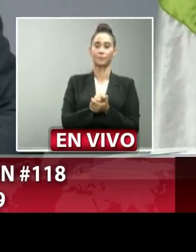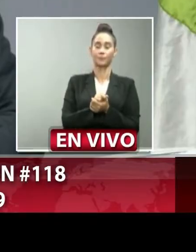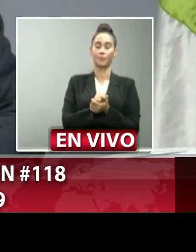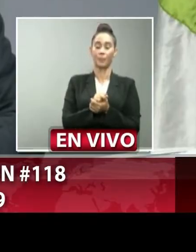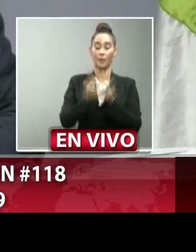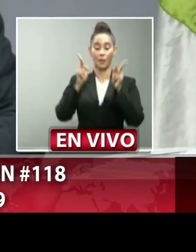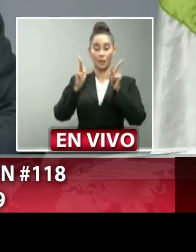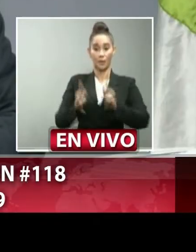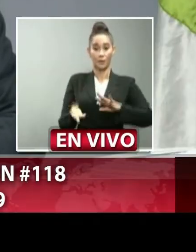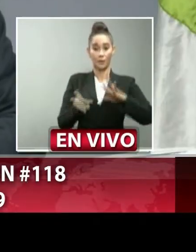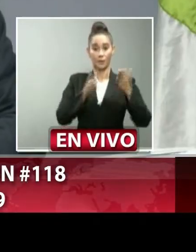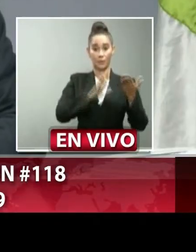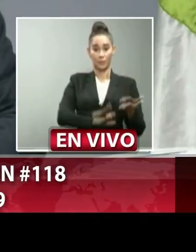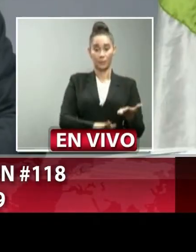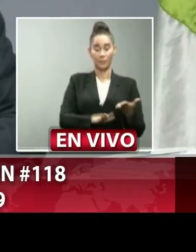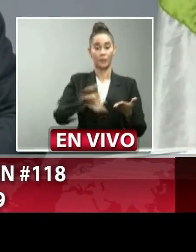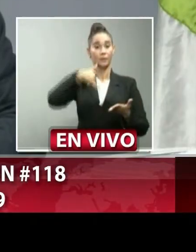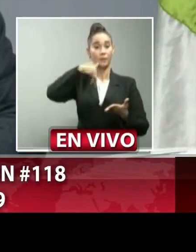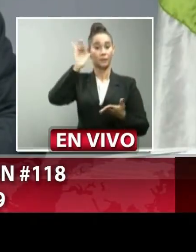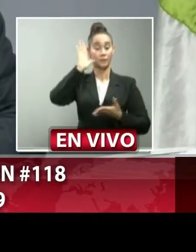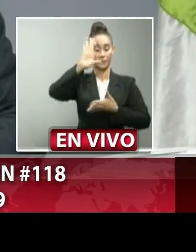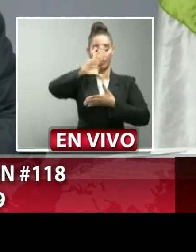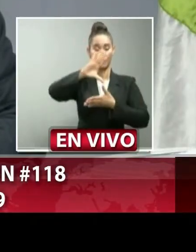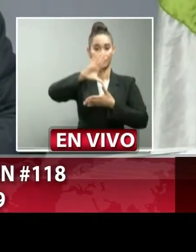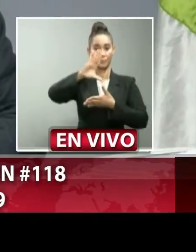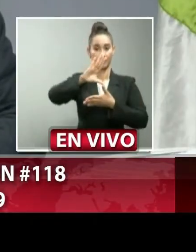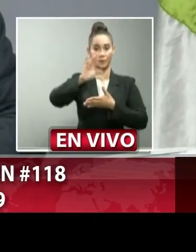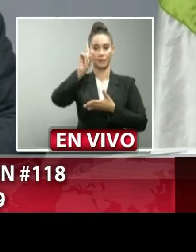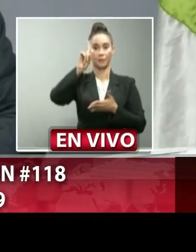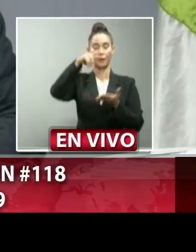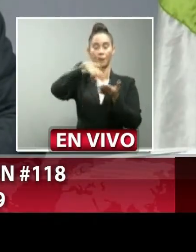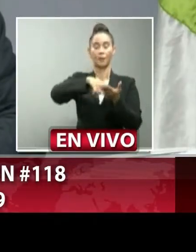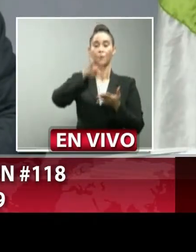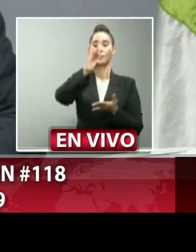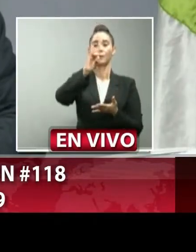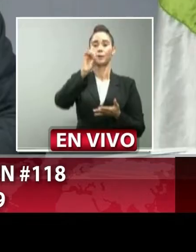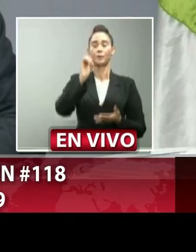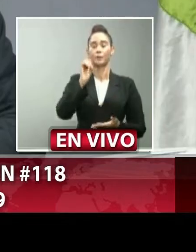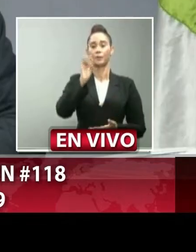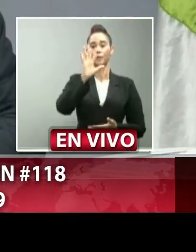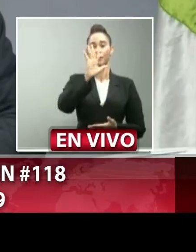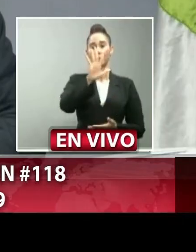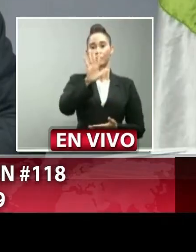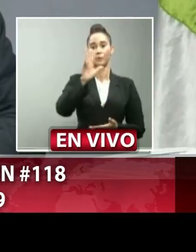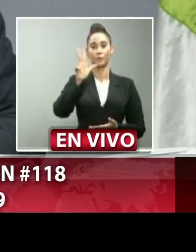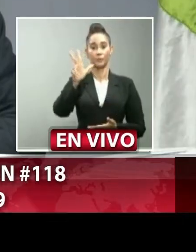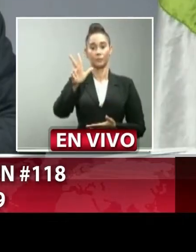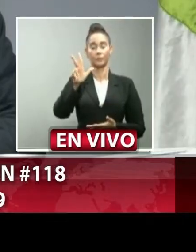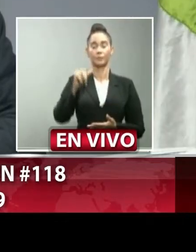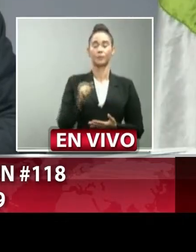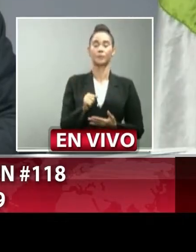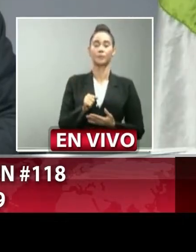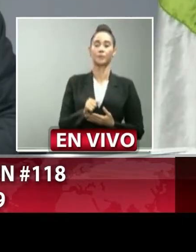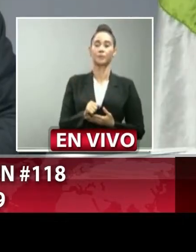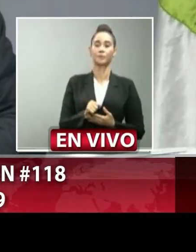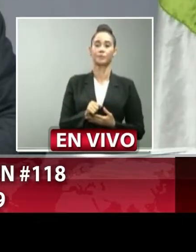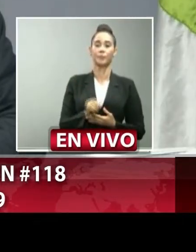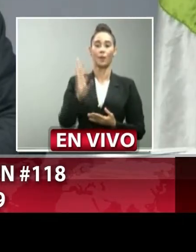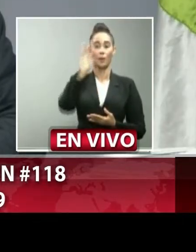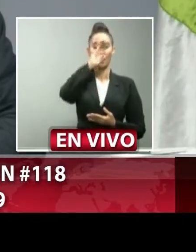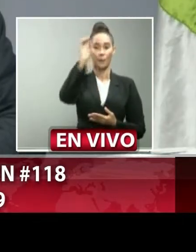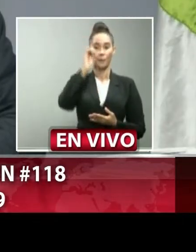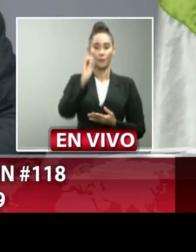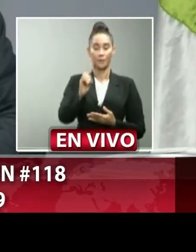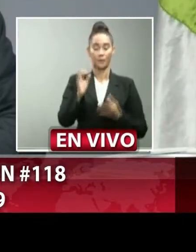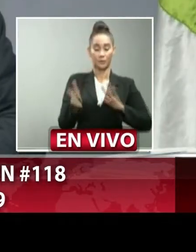defunciones de las Américas en el día de ayer 1.853 con una tasa de letalidad por